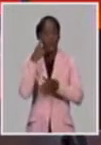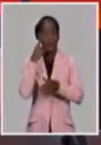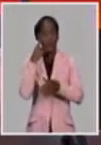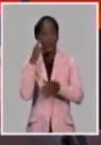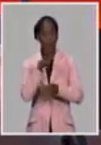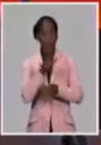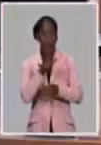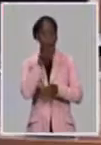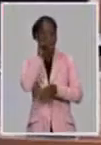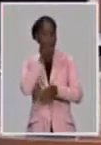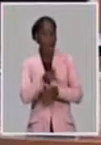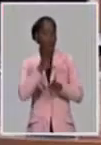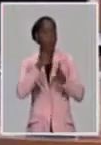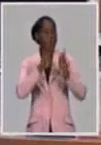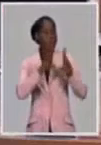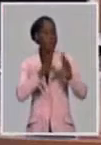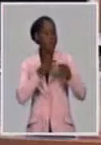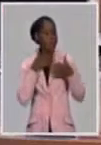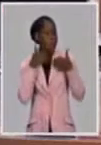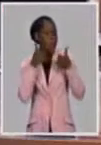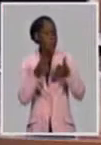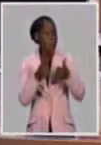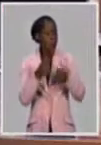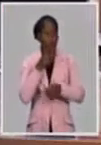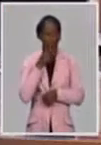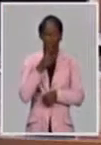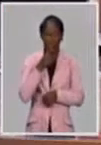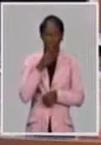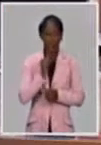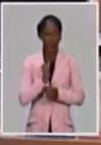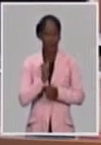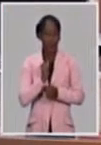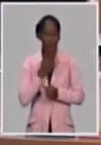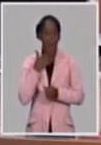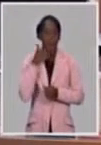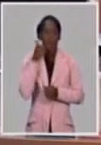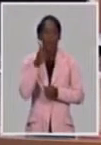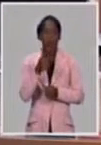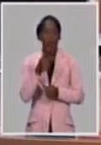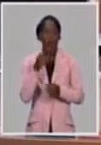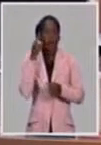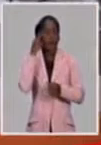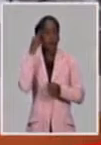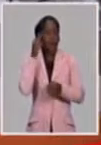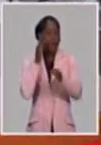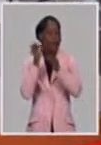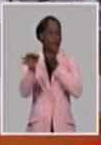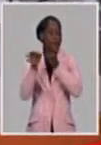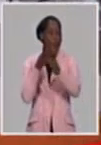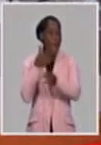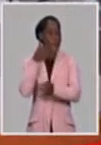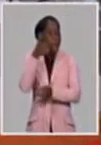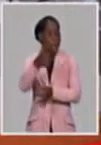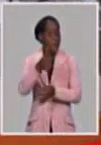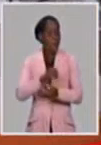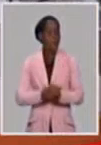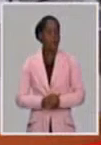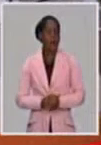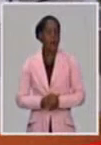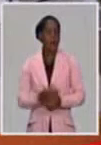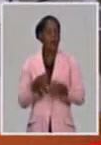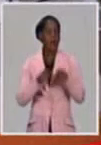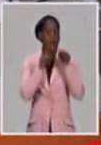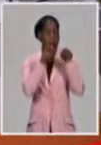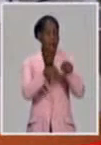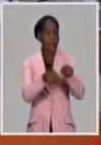impactar en el mercado nacional y en la exportación de servicios o de bienes, y que además pueda dar lugar a que se incuben